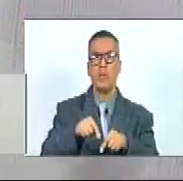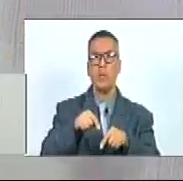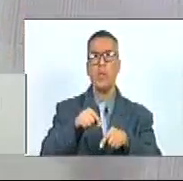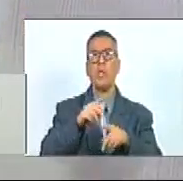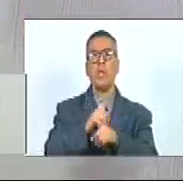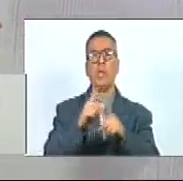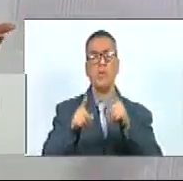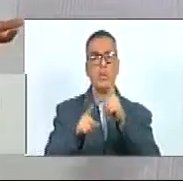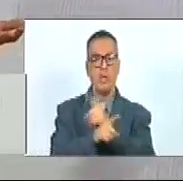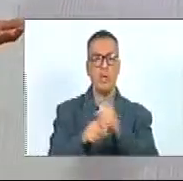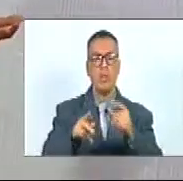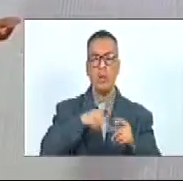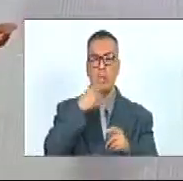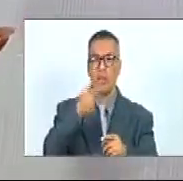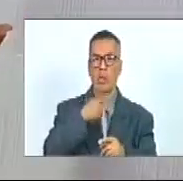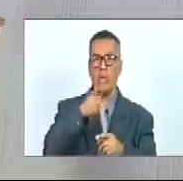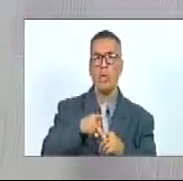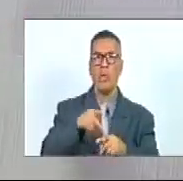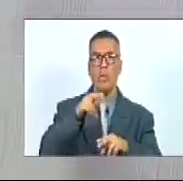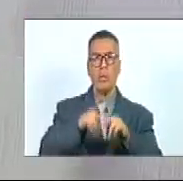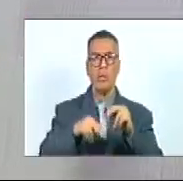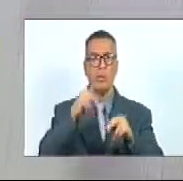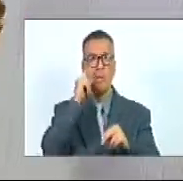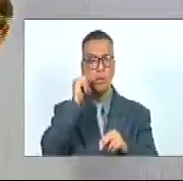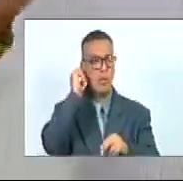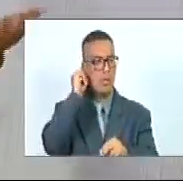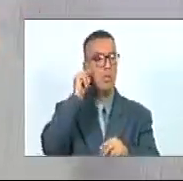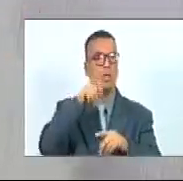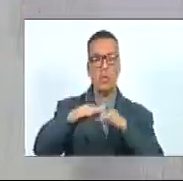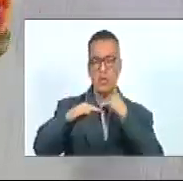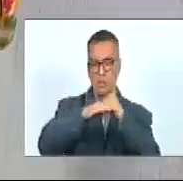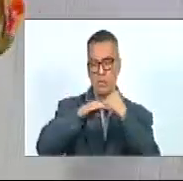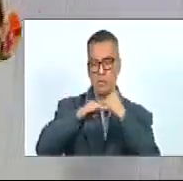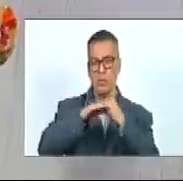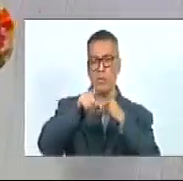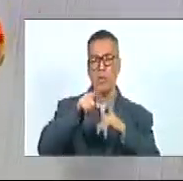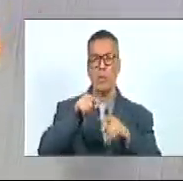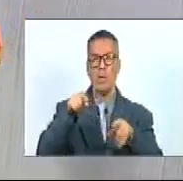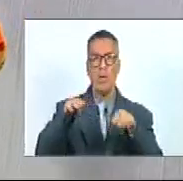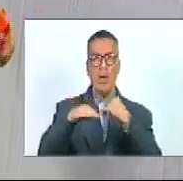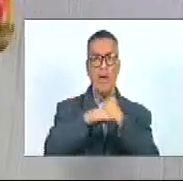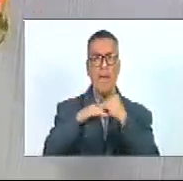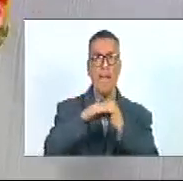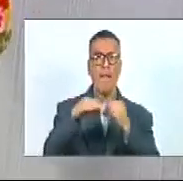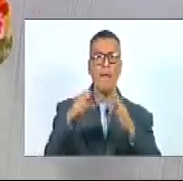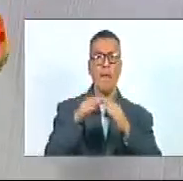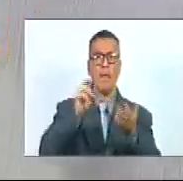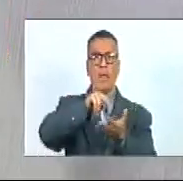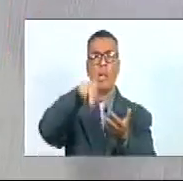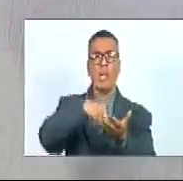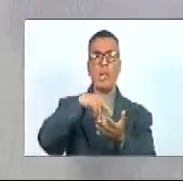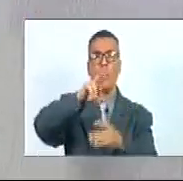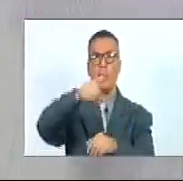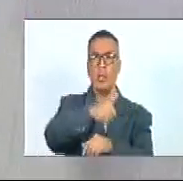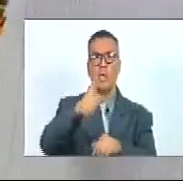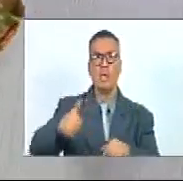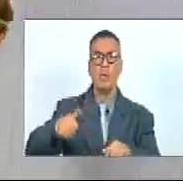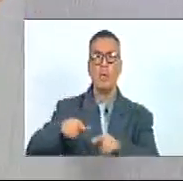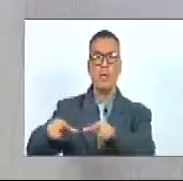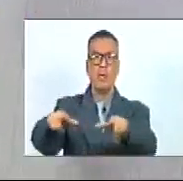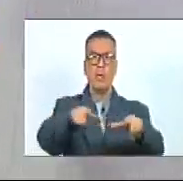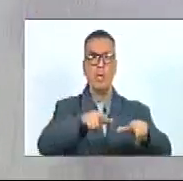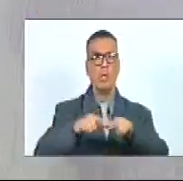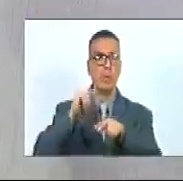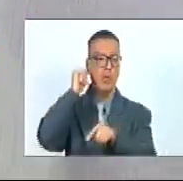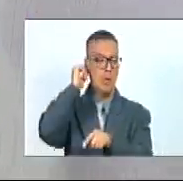transversaliza la política de género la política de igualdad no solamente en el Parlamento Nacional sino en cada uno de los espacios donde